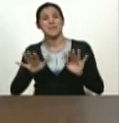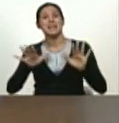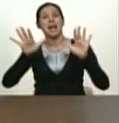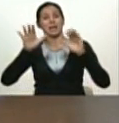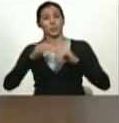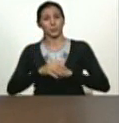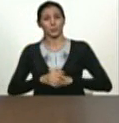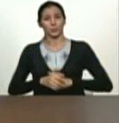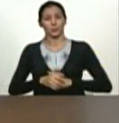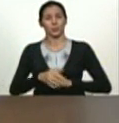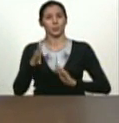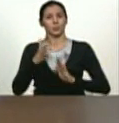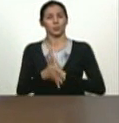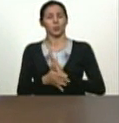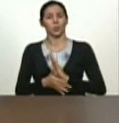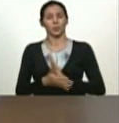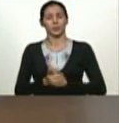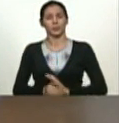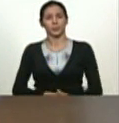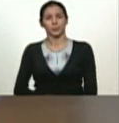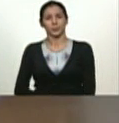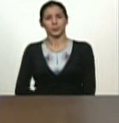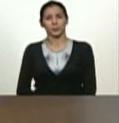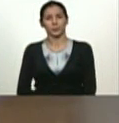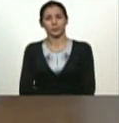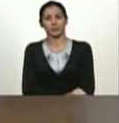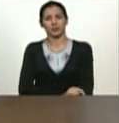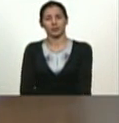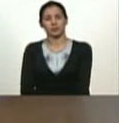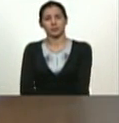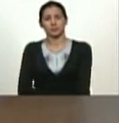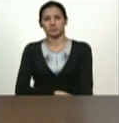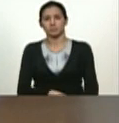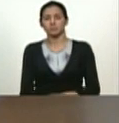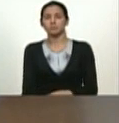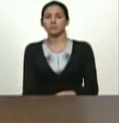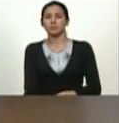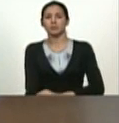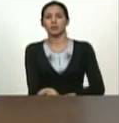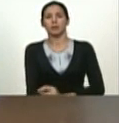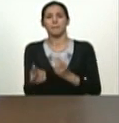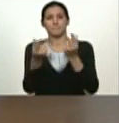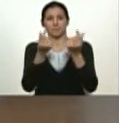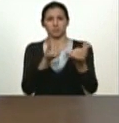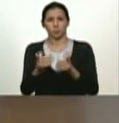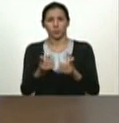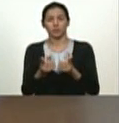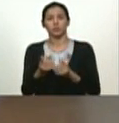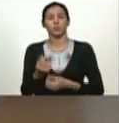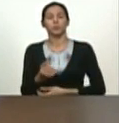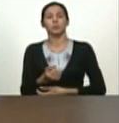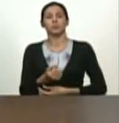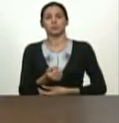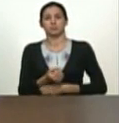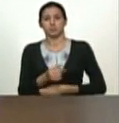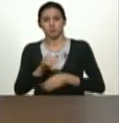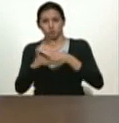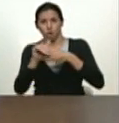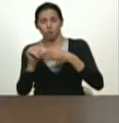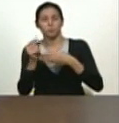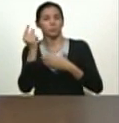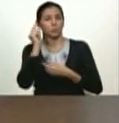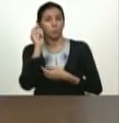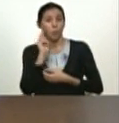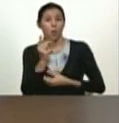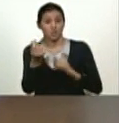de lo que fue el manejo el desarrollo presupuestario de inversión en bolívares y en dólares durante todos estos